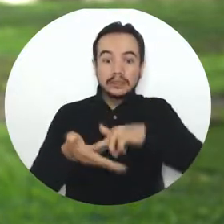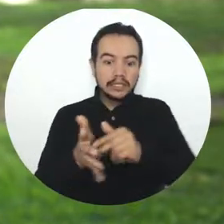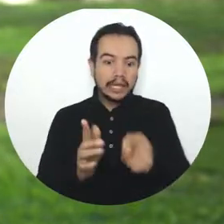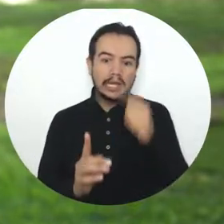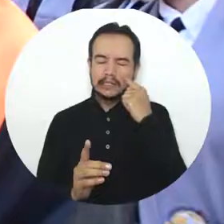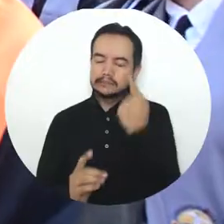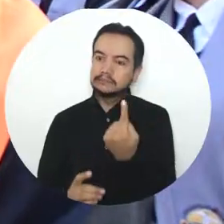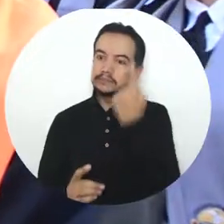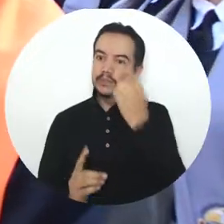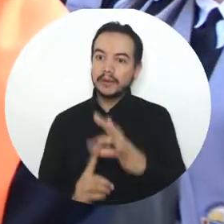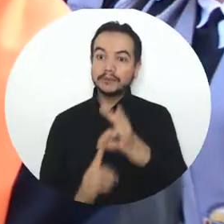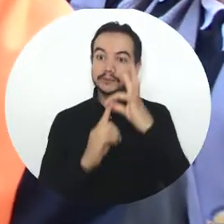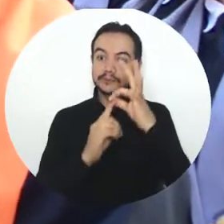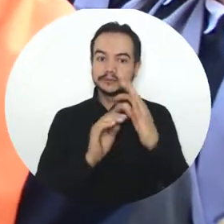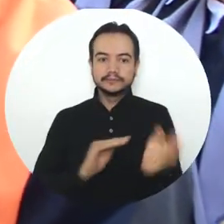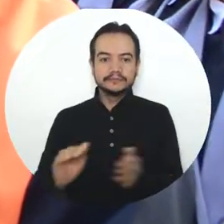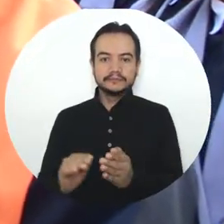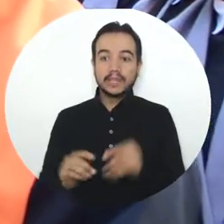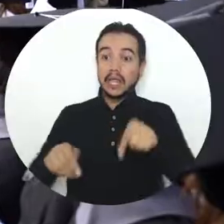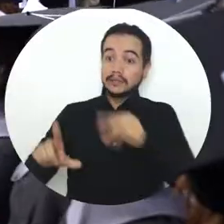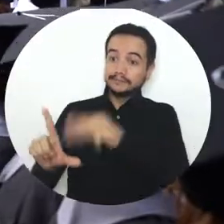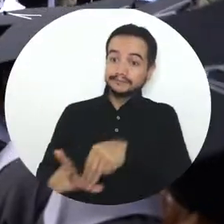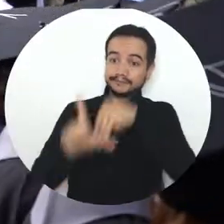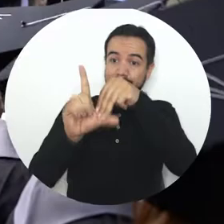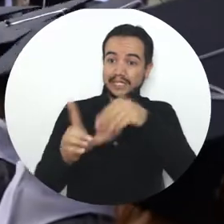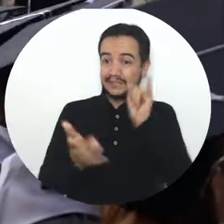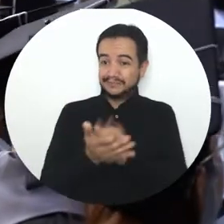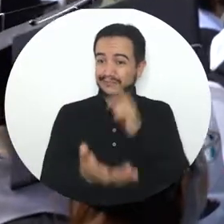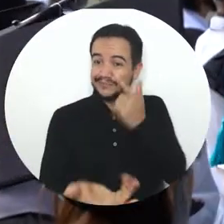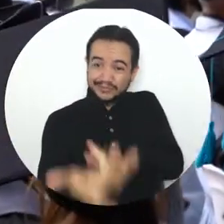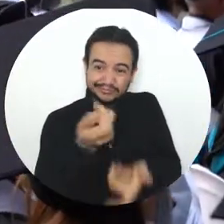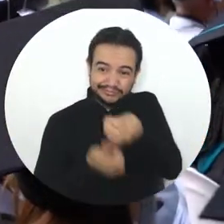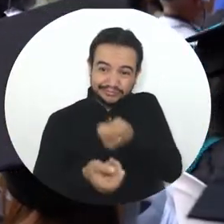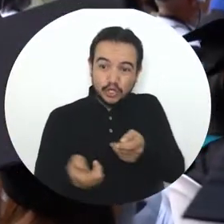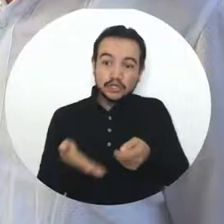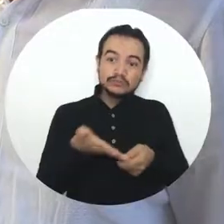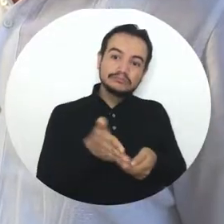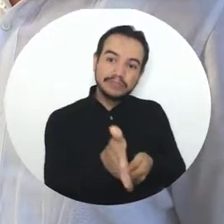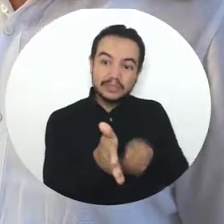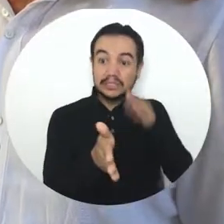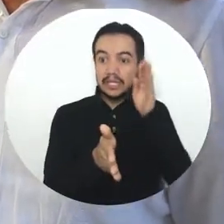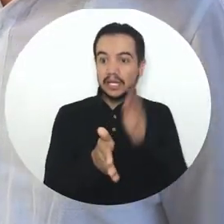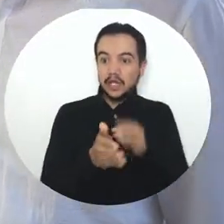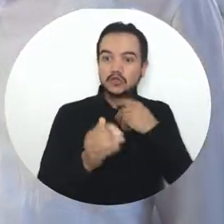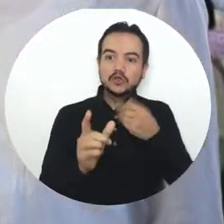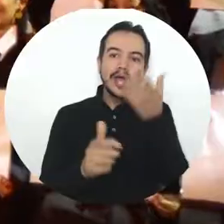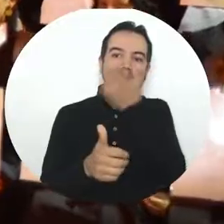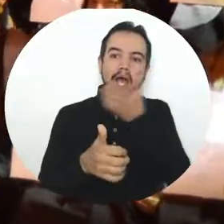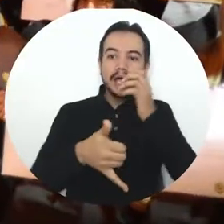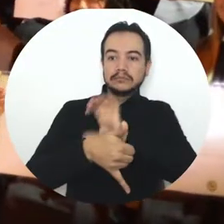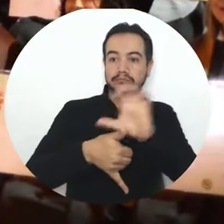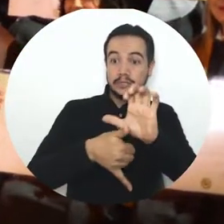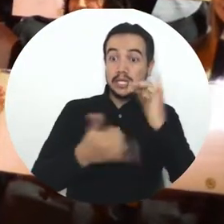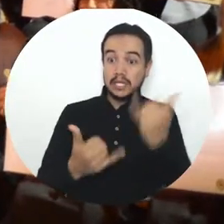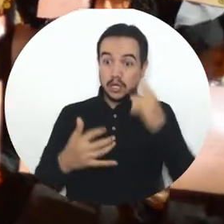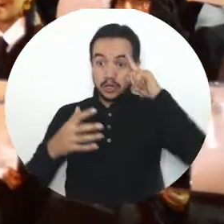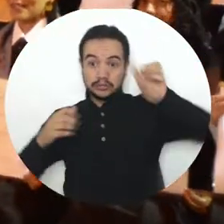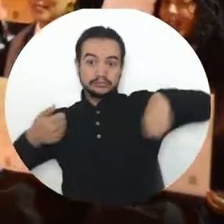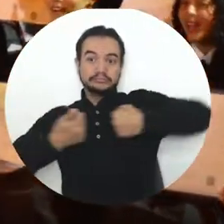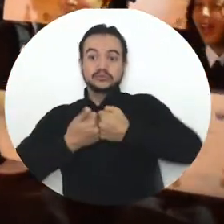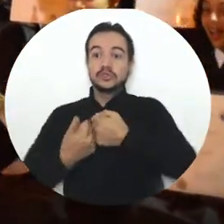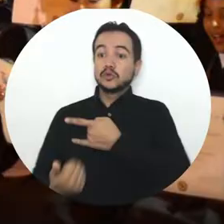es única. La maestría en pesquerías tropicales promociona la apertura de la segunda corte y gracias a un convenio entre